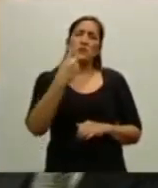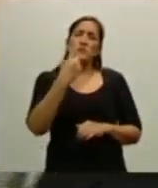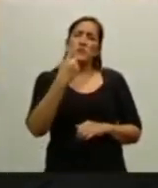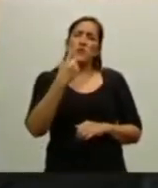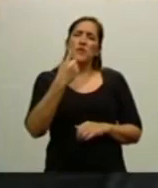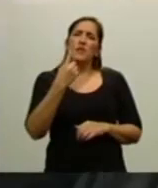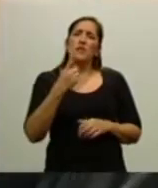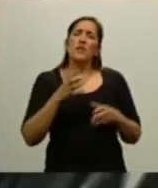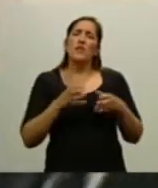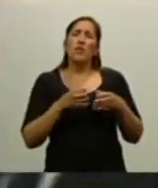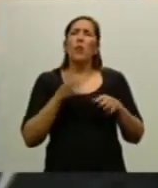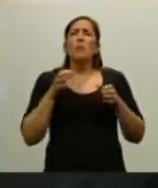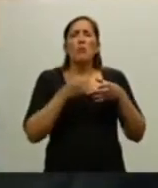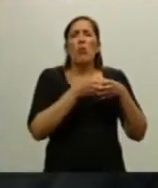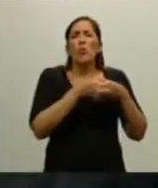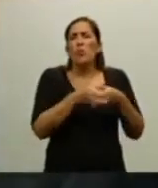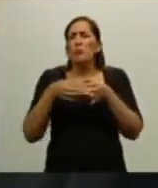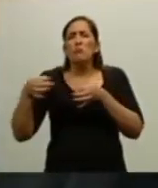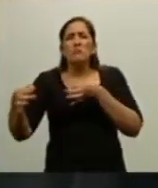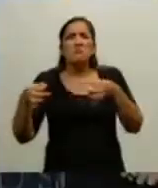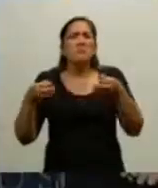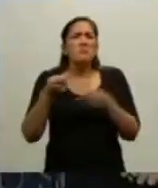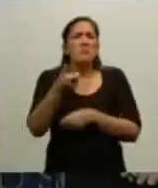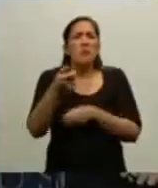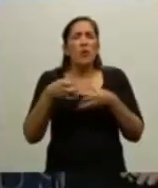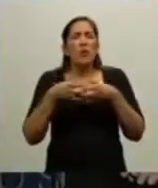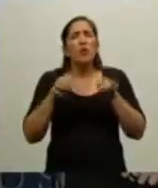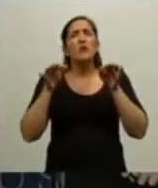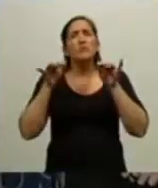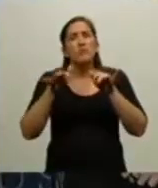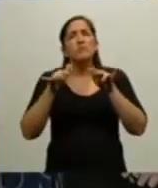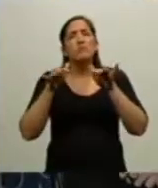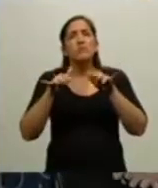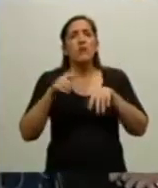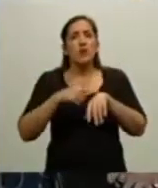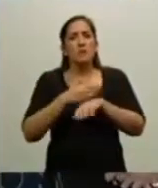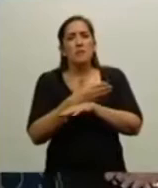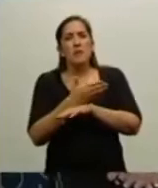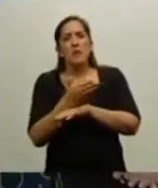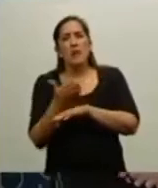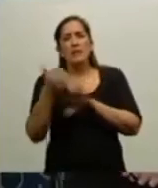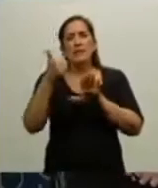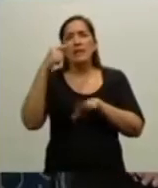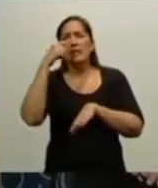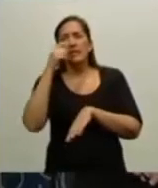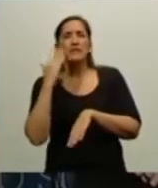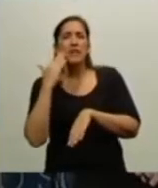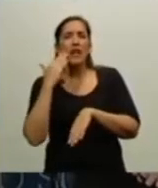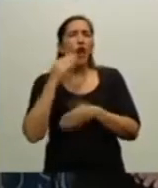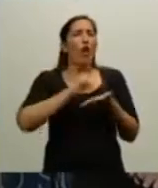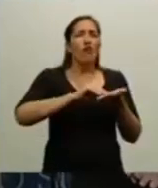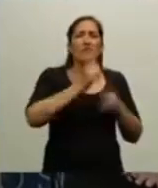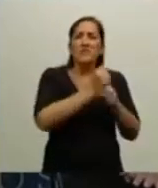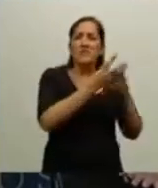muy pequeños, para eso de las 6, 7 de la tarde, coincidiendo con la salida de los colegios, de las